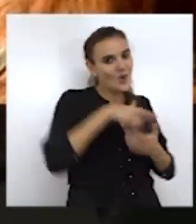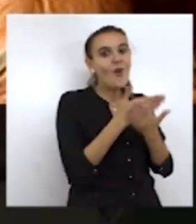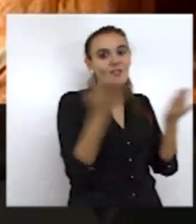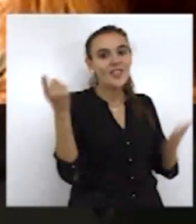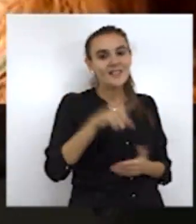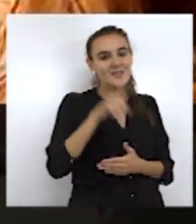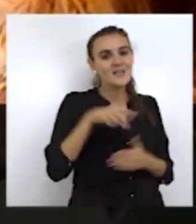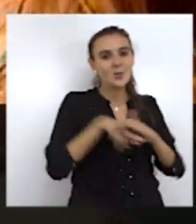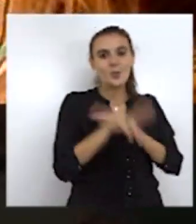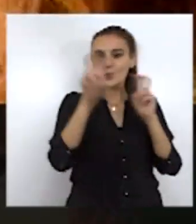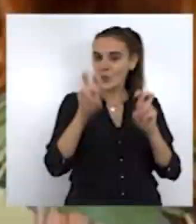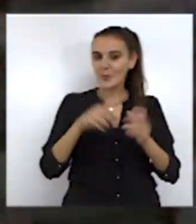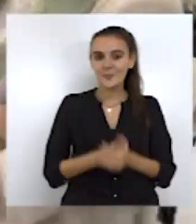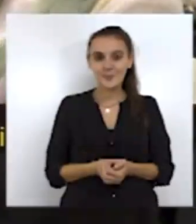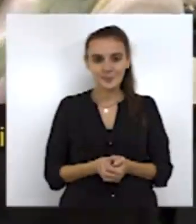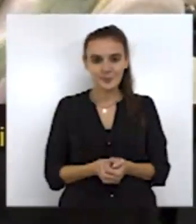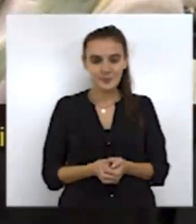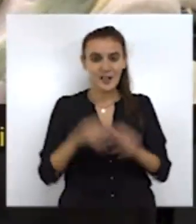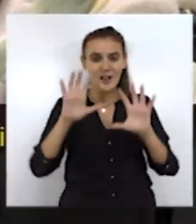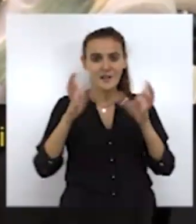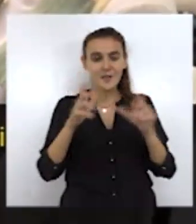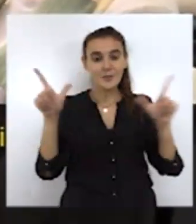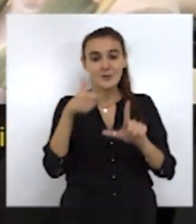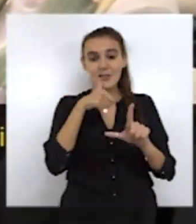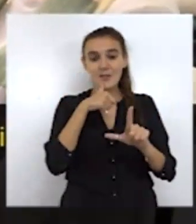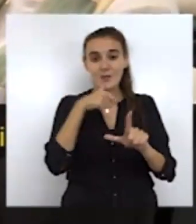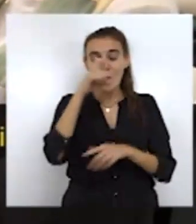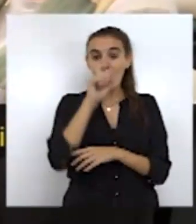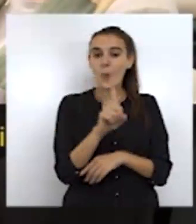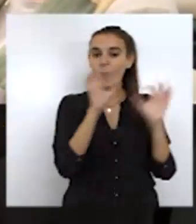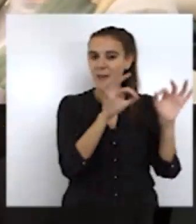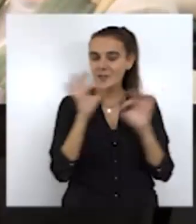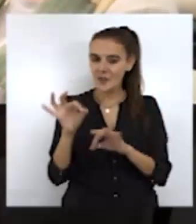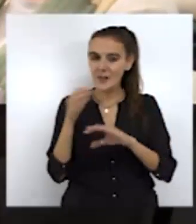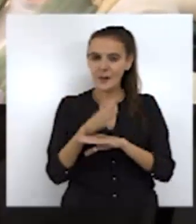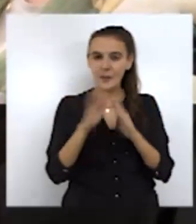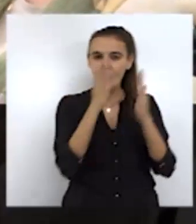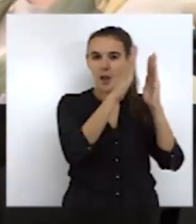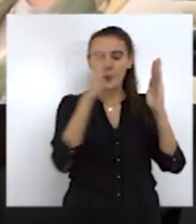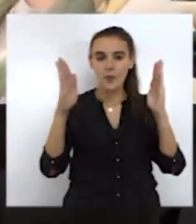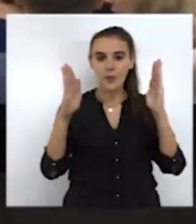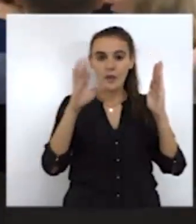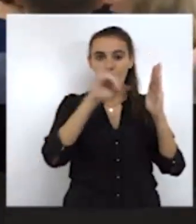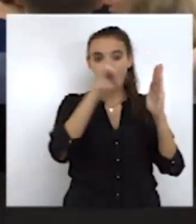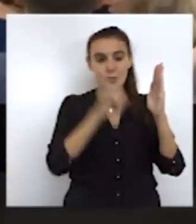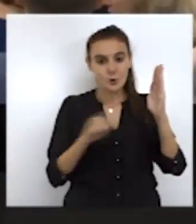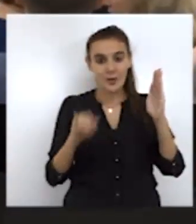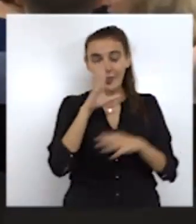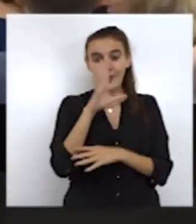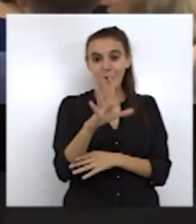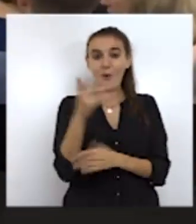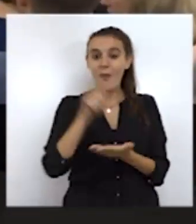ofrecer este nuevo recurso. Radiotelevisión Ceuta asistió a cumpleaños especial. La Biblioteca Adolfo Suárez cumplía cinco